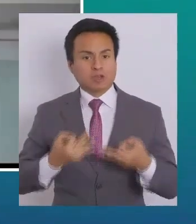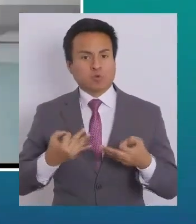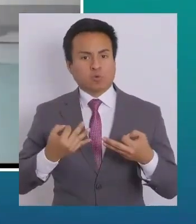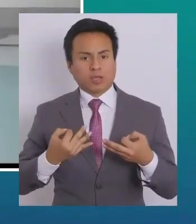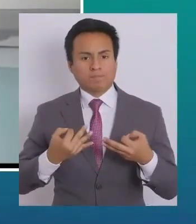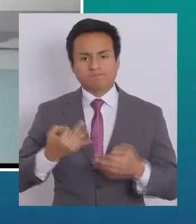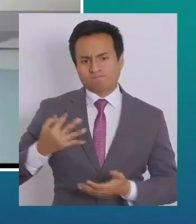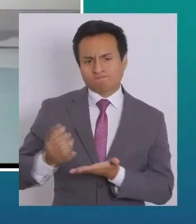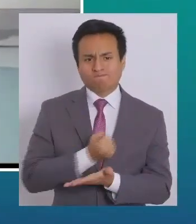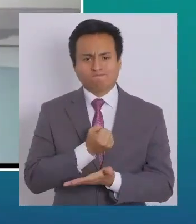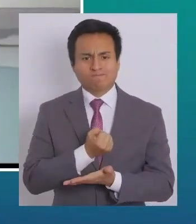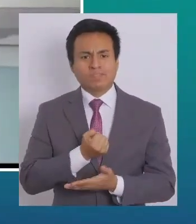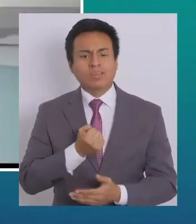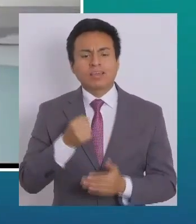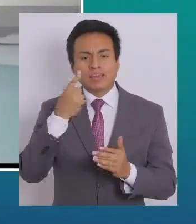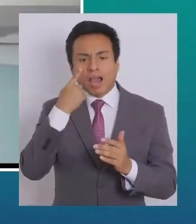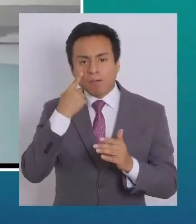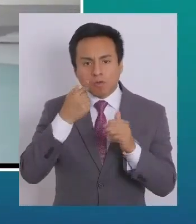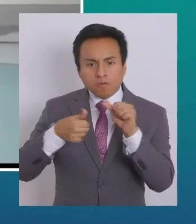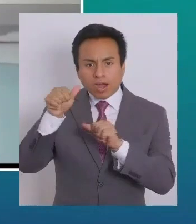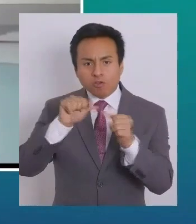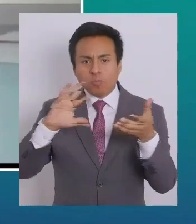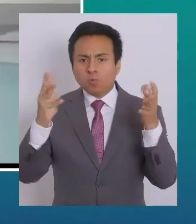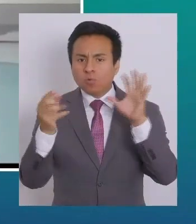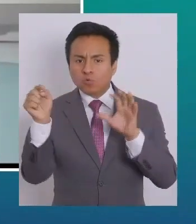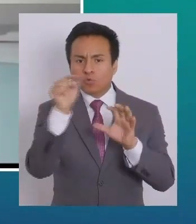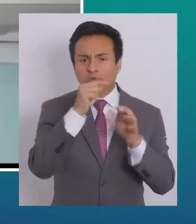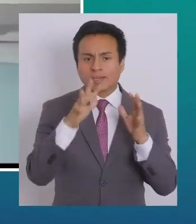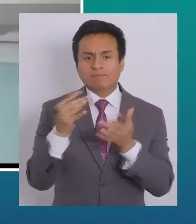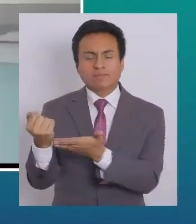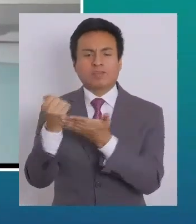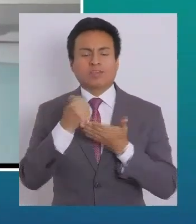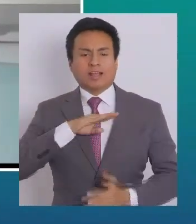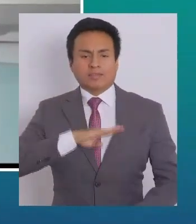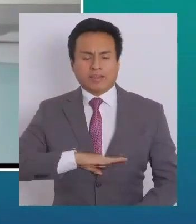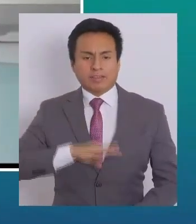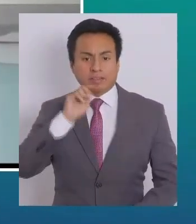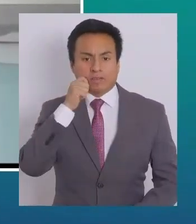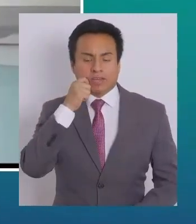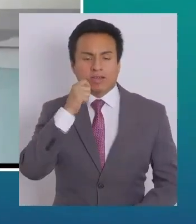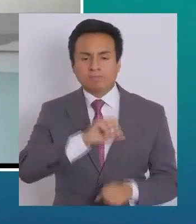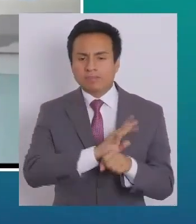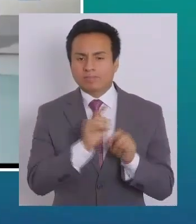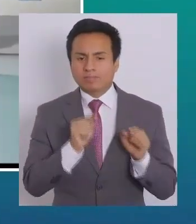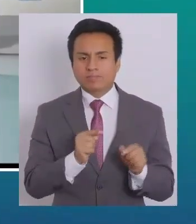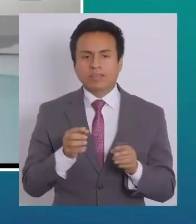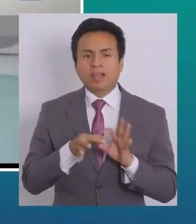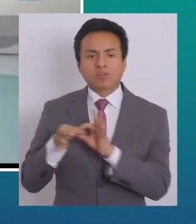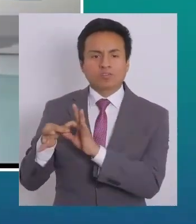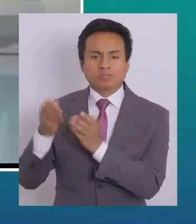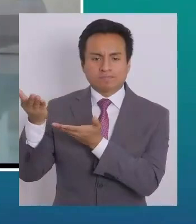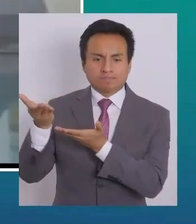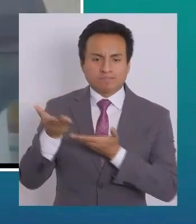que es eficaz, que ha sido probada en distintas partes del mundo y que nos va a ayudar a aliviar lo que ha significado la pandemia. Así que a continuación dejo